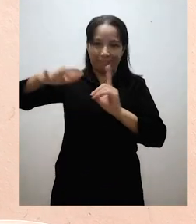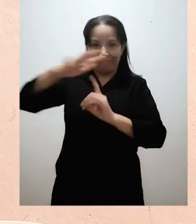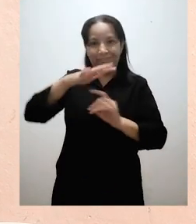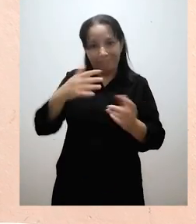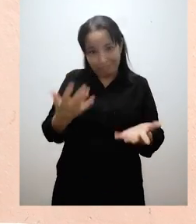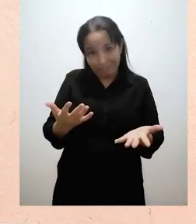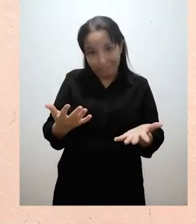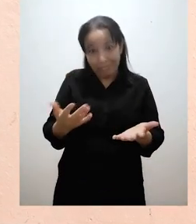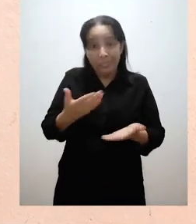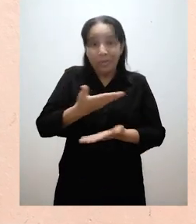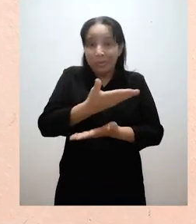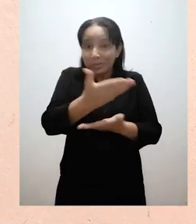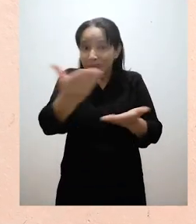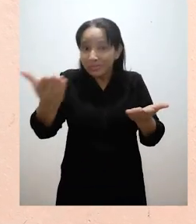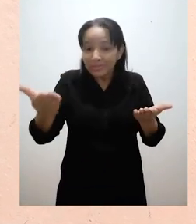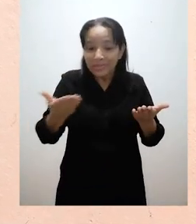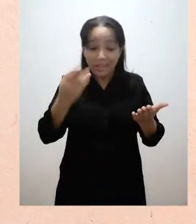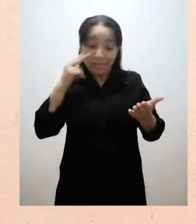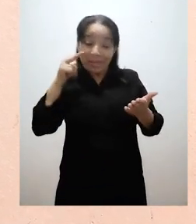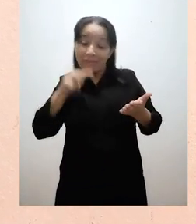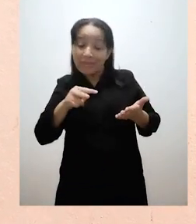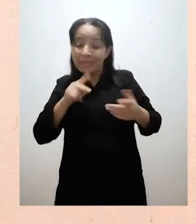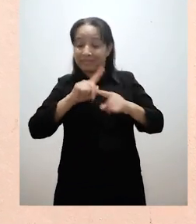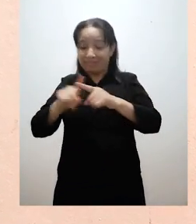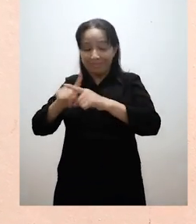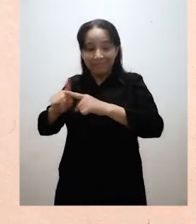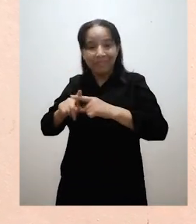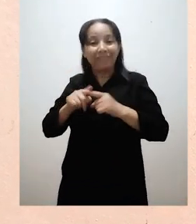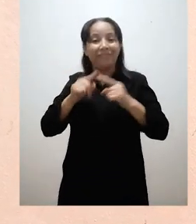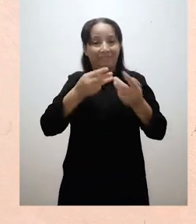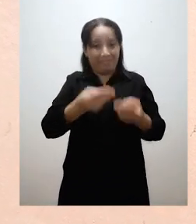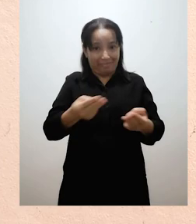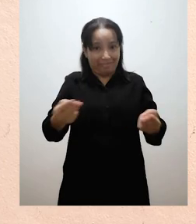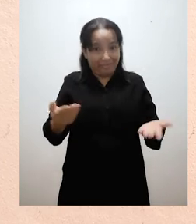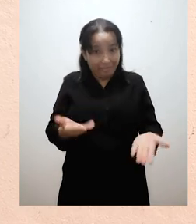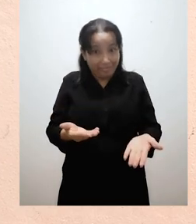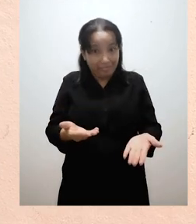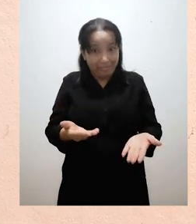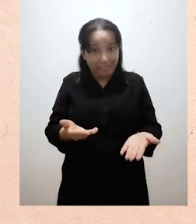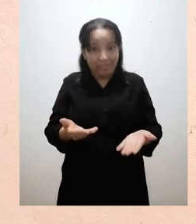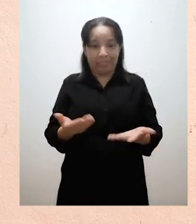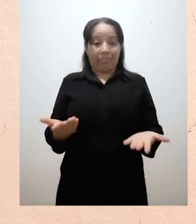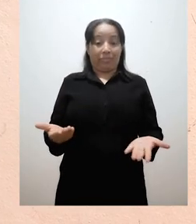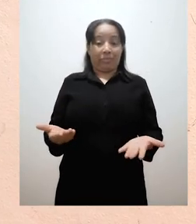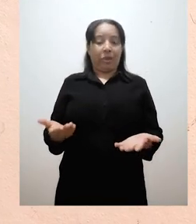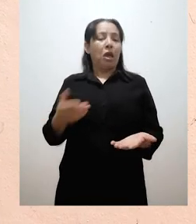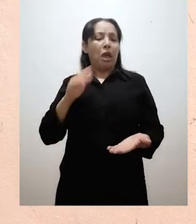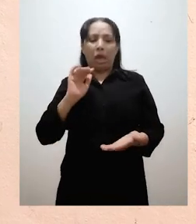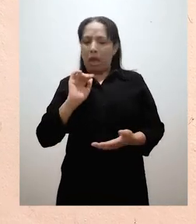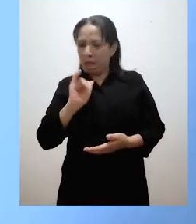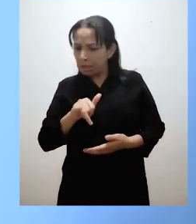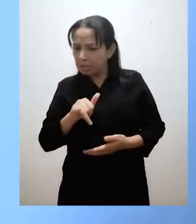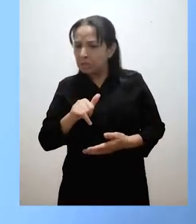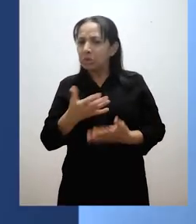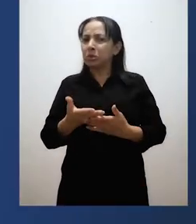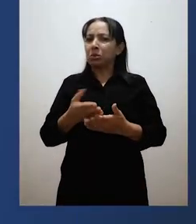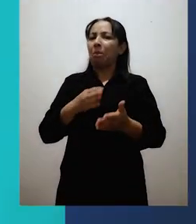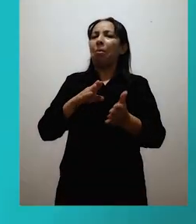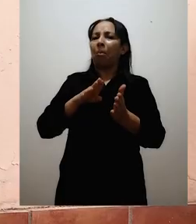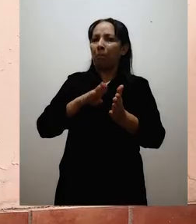materiales vamos a necesitar en este taller. Son materiales muy económicos y que seguramente los tienes en tu casa.